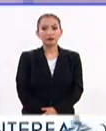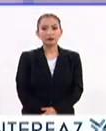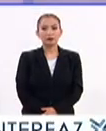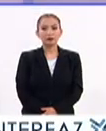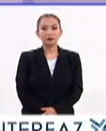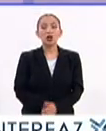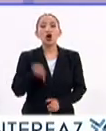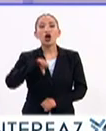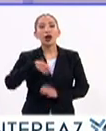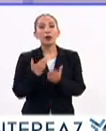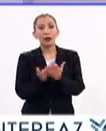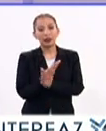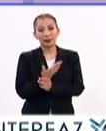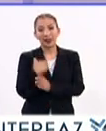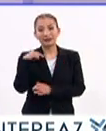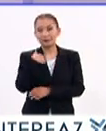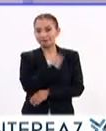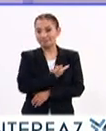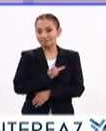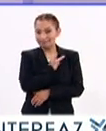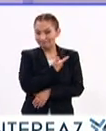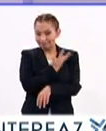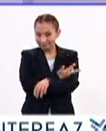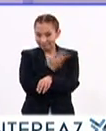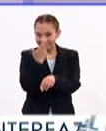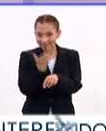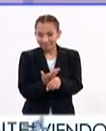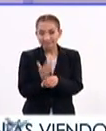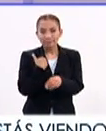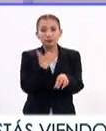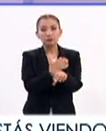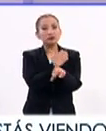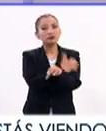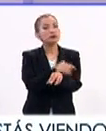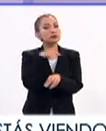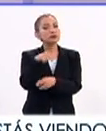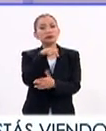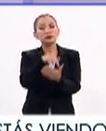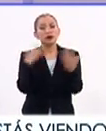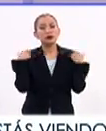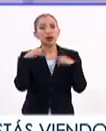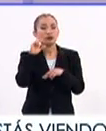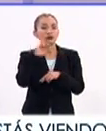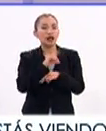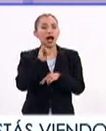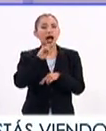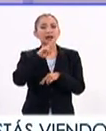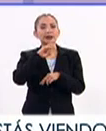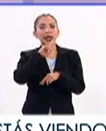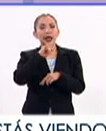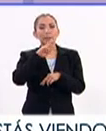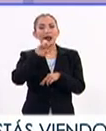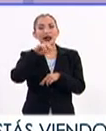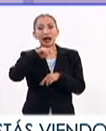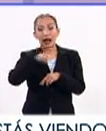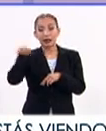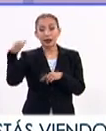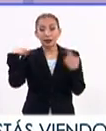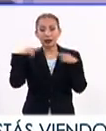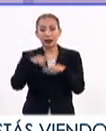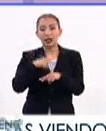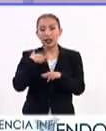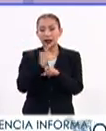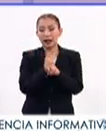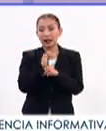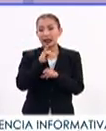Y bueno, esta mañana tenemos el gusto, el honor de que nos acompañen la maestra Arcelia Bernal Díaz, ella es profesora